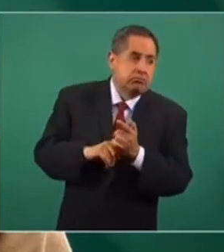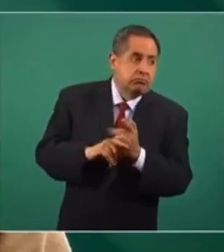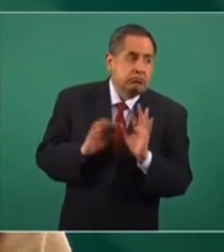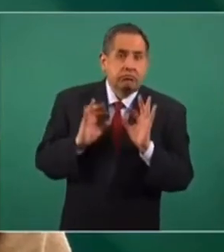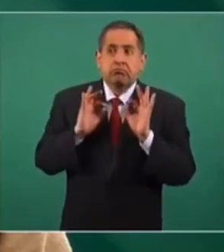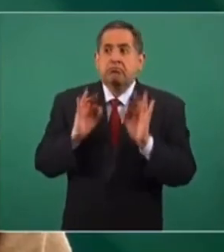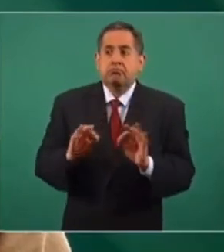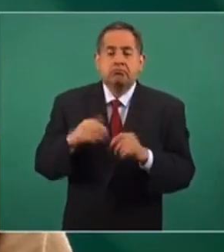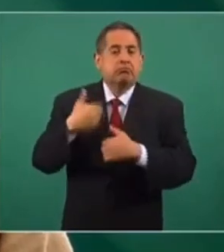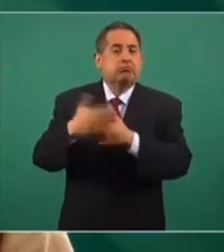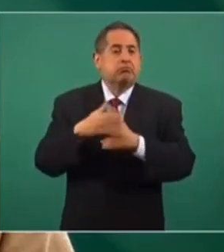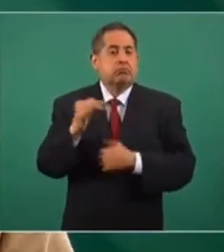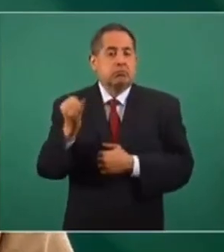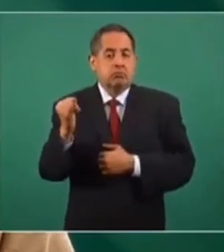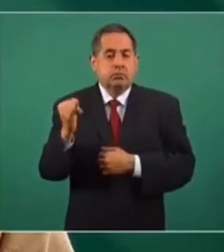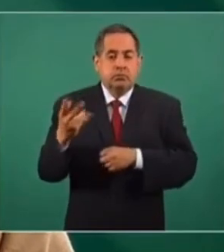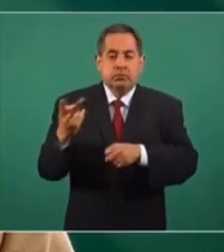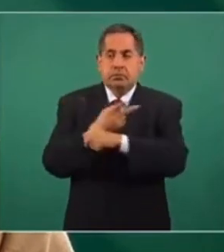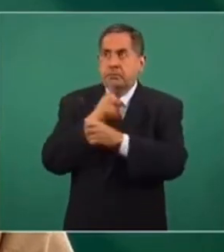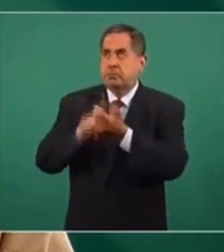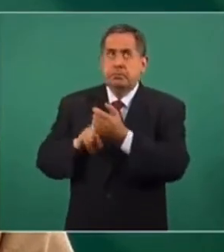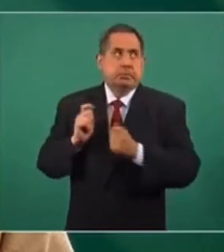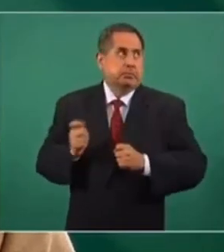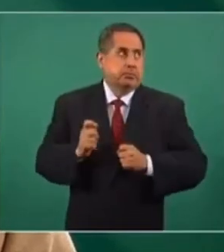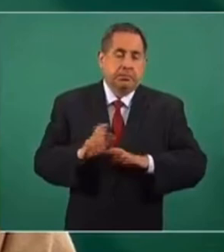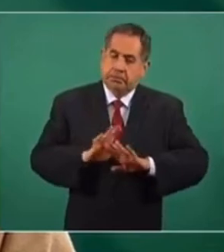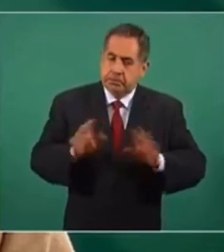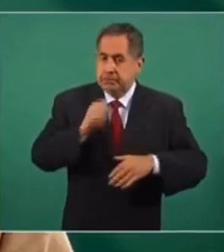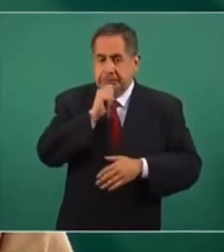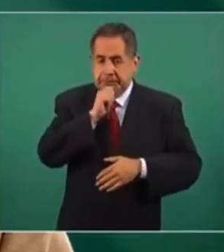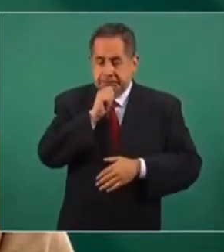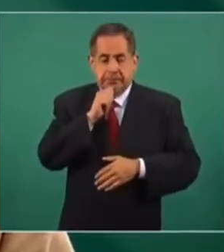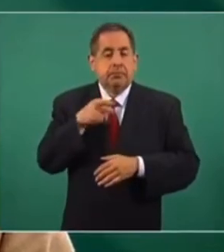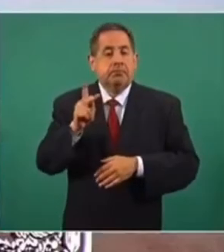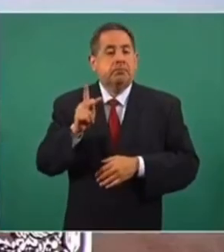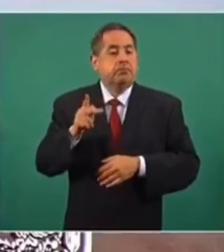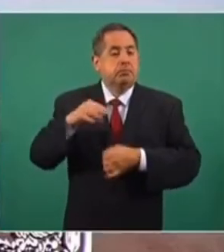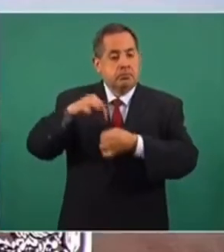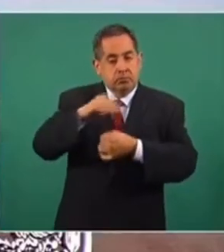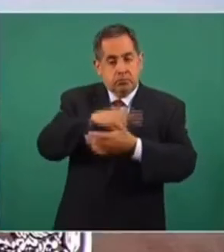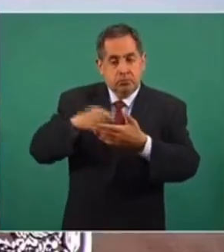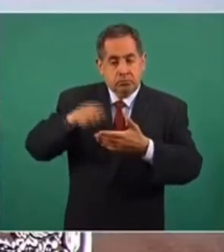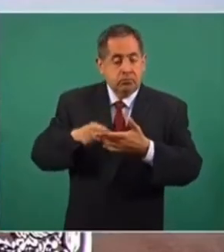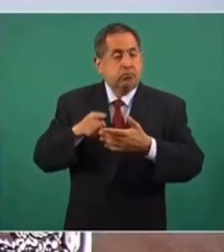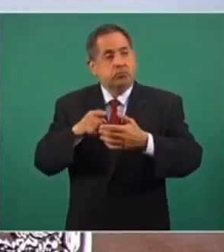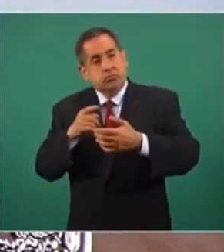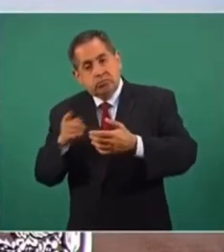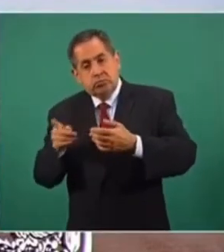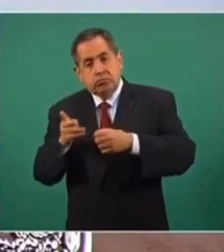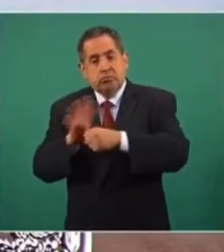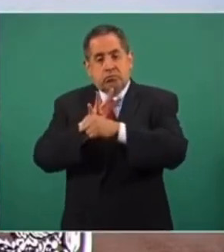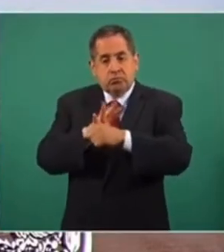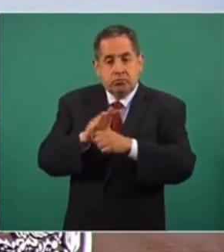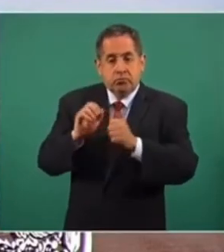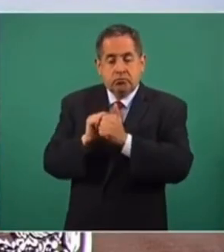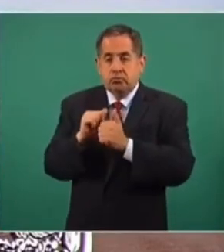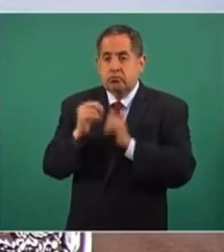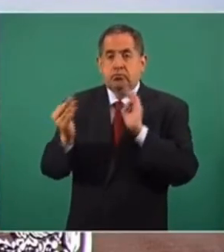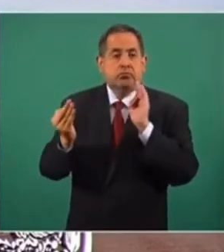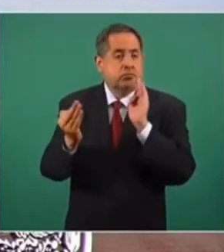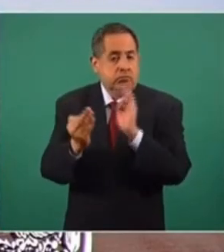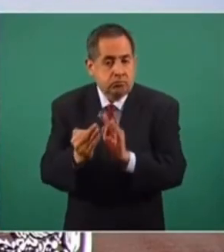de la pandemia en junio, pero es cierto que en las campañas y en la pandemia, si llegamos a la elección con alguna situación